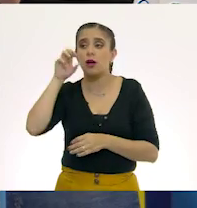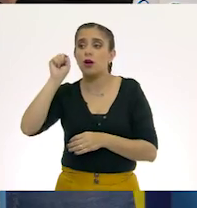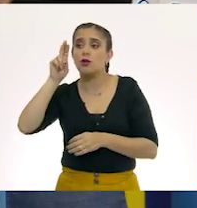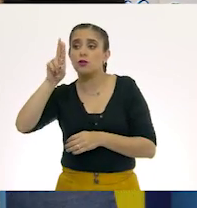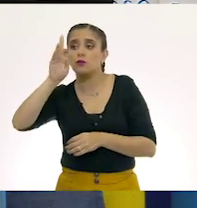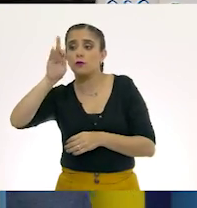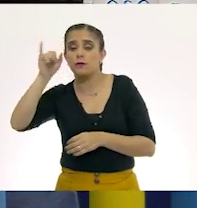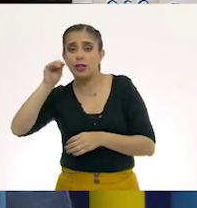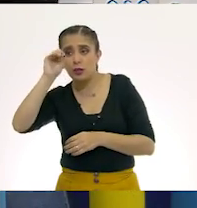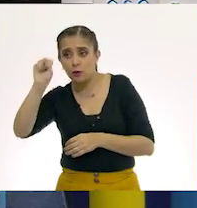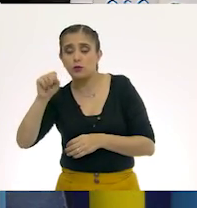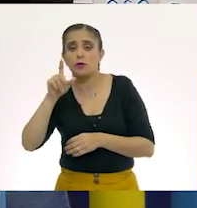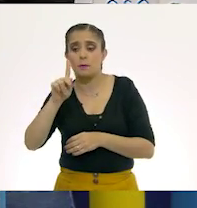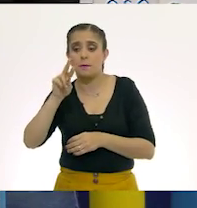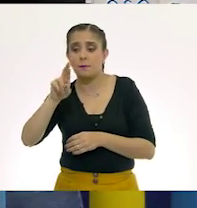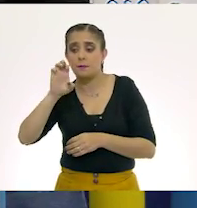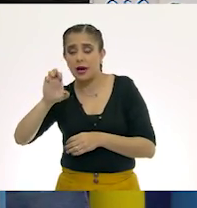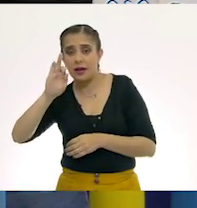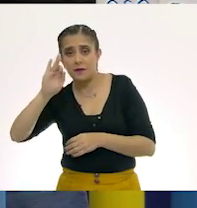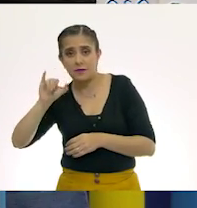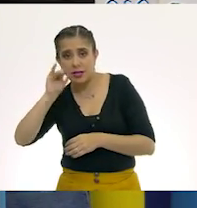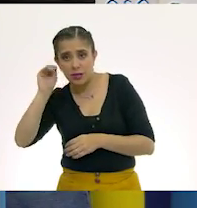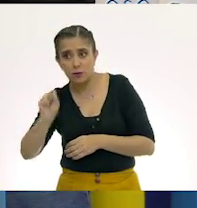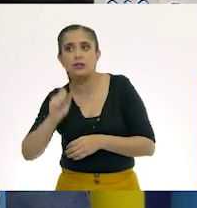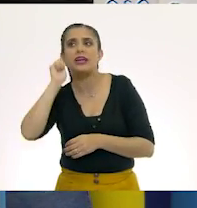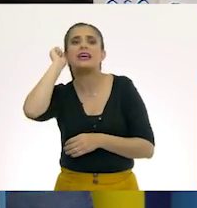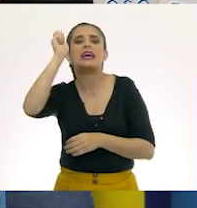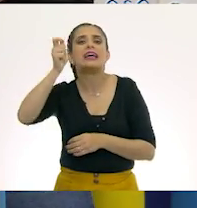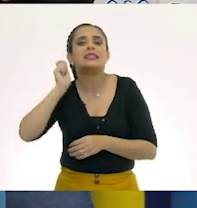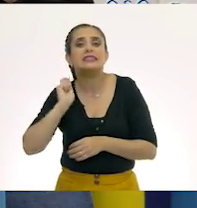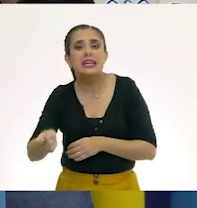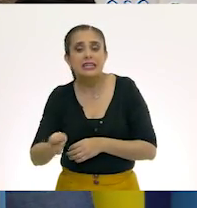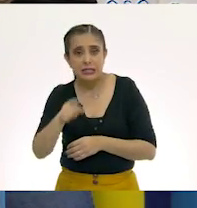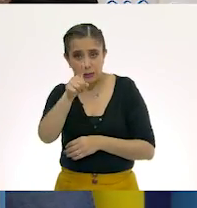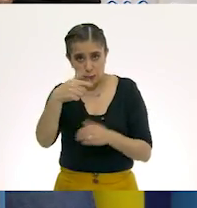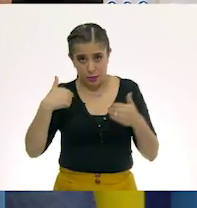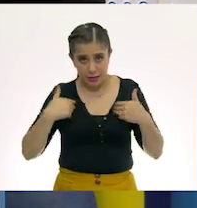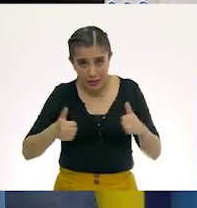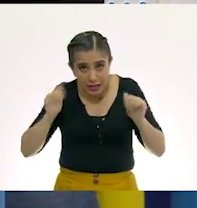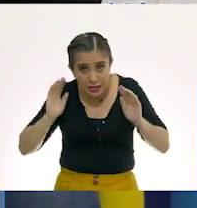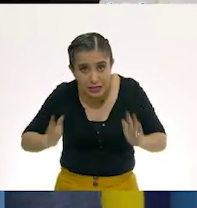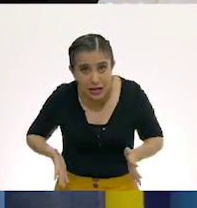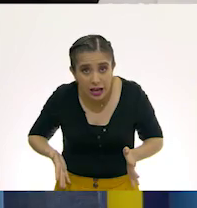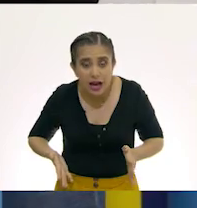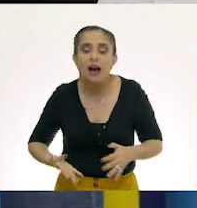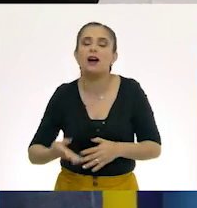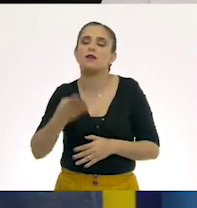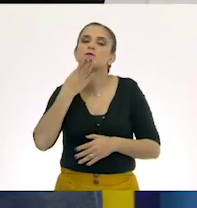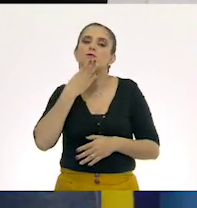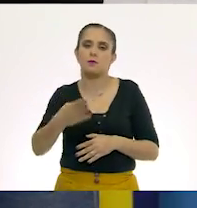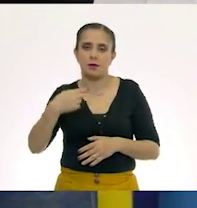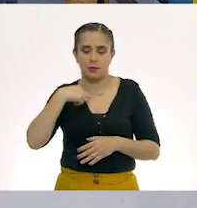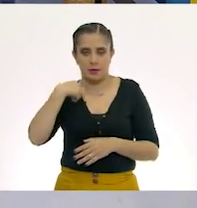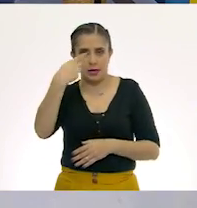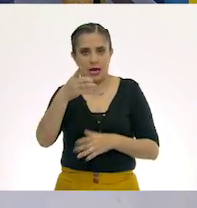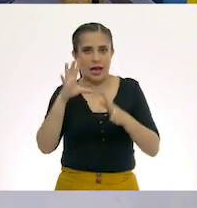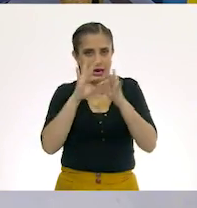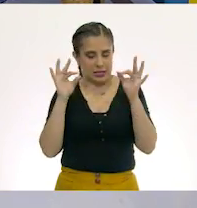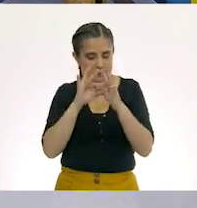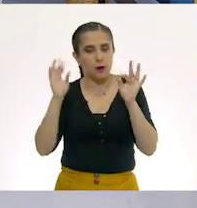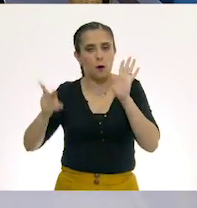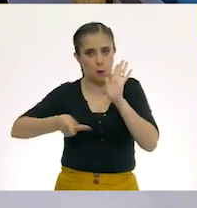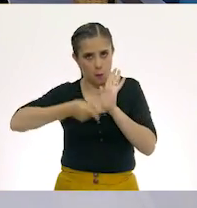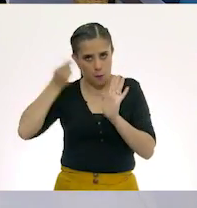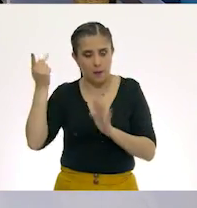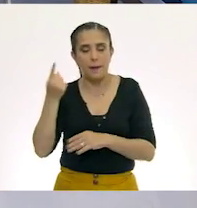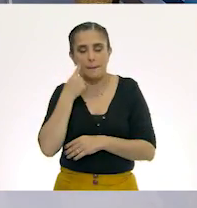tantos prefijos, pero sí que son los prefijos y que son los sufijos? ¿Qué te parece? Muy bien, claro que sí. Muy bien. Fíjate bien.